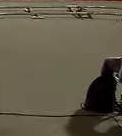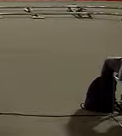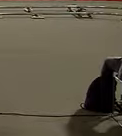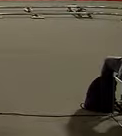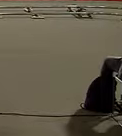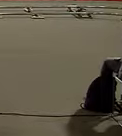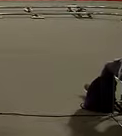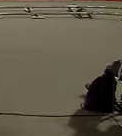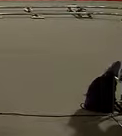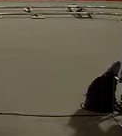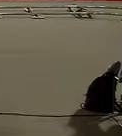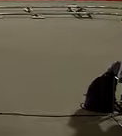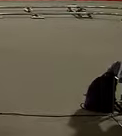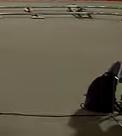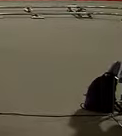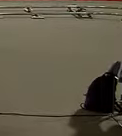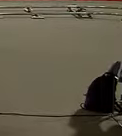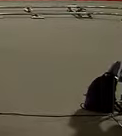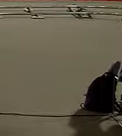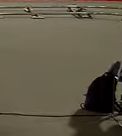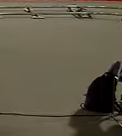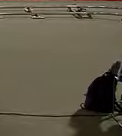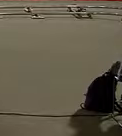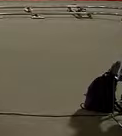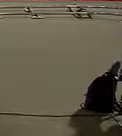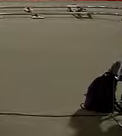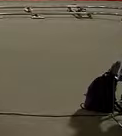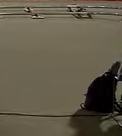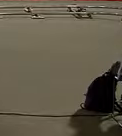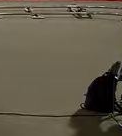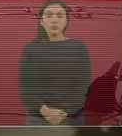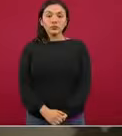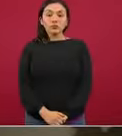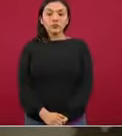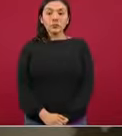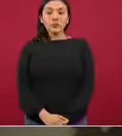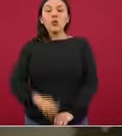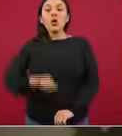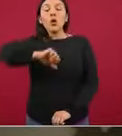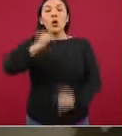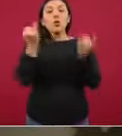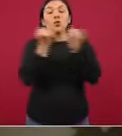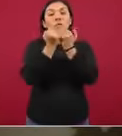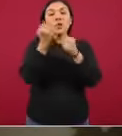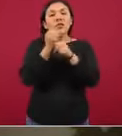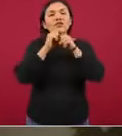No me voy a a todas las delegaciones, tenemos un buen número de delegaciones que están disminuyendo.